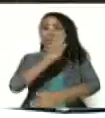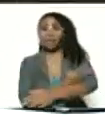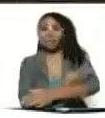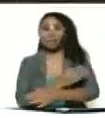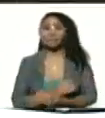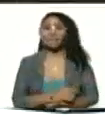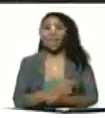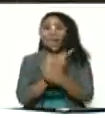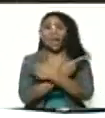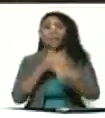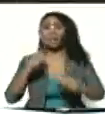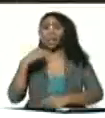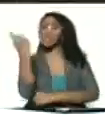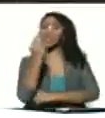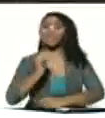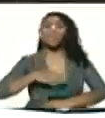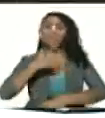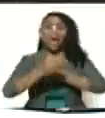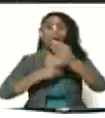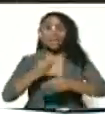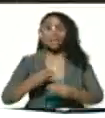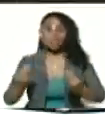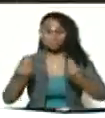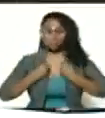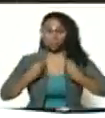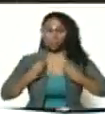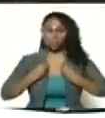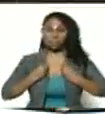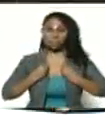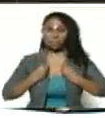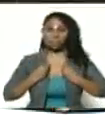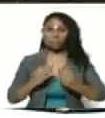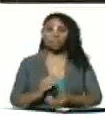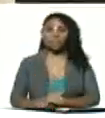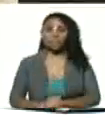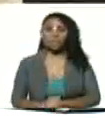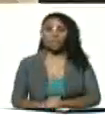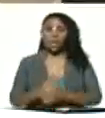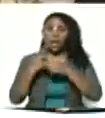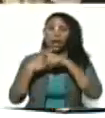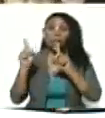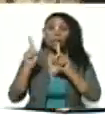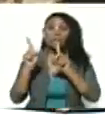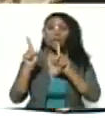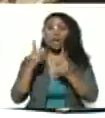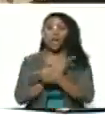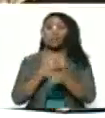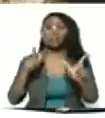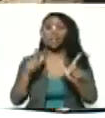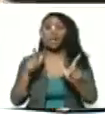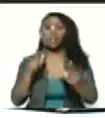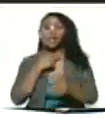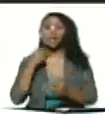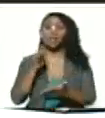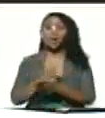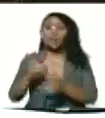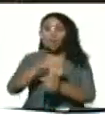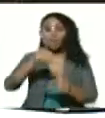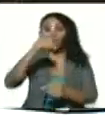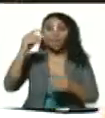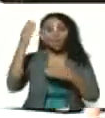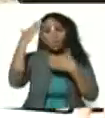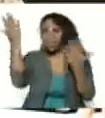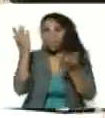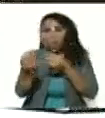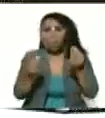la libertad solo se puede ejercer si uno está vivo la otra es la libertad de los muertos los espíritus del otro mundo no sabemos como